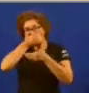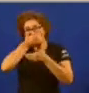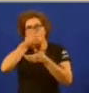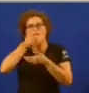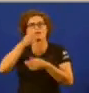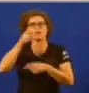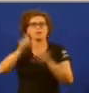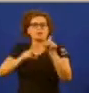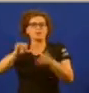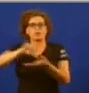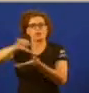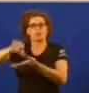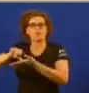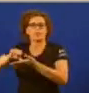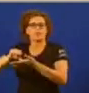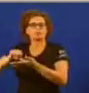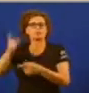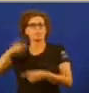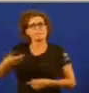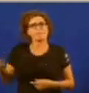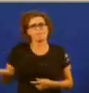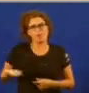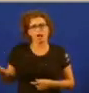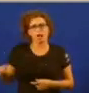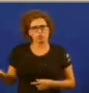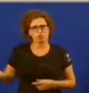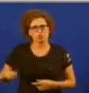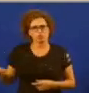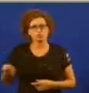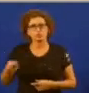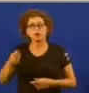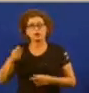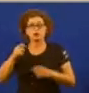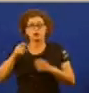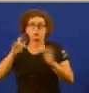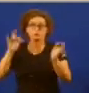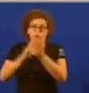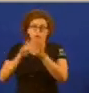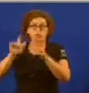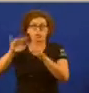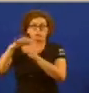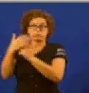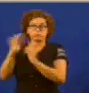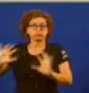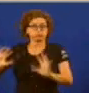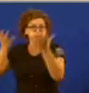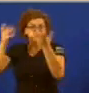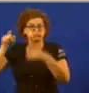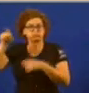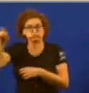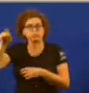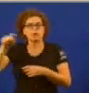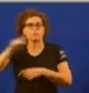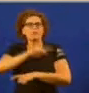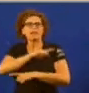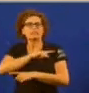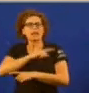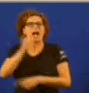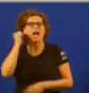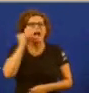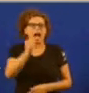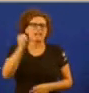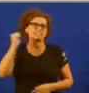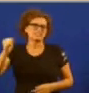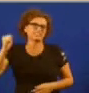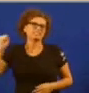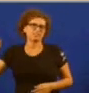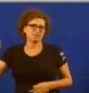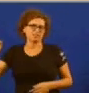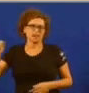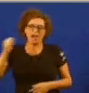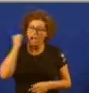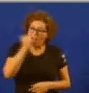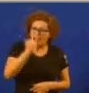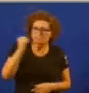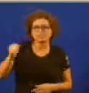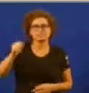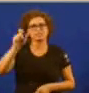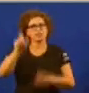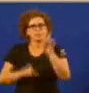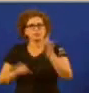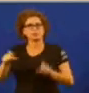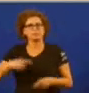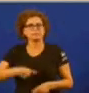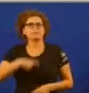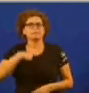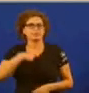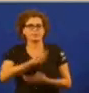e amordazan os apaos Cando hai un golpe de Estado, os militares asasinan Asasinan a poboación